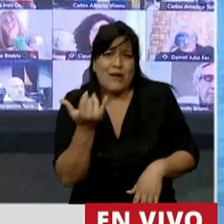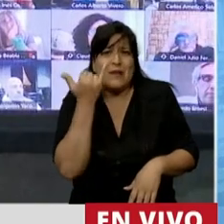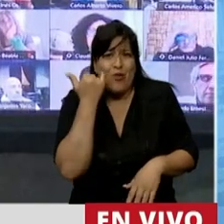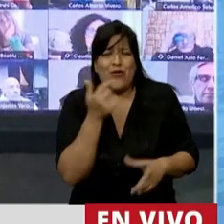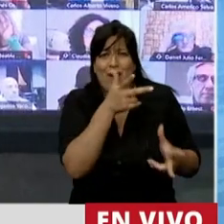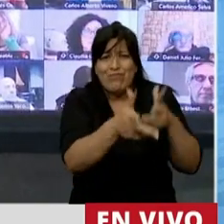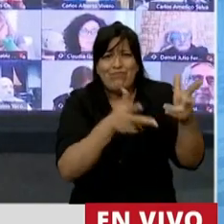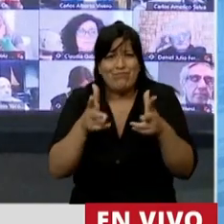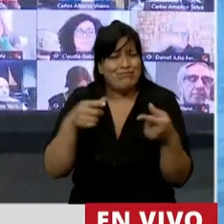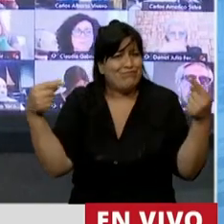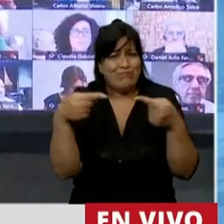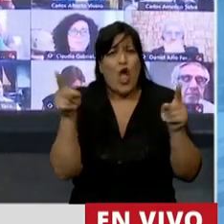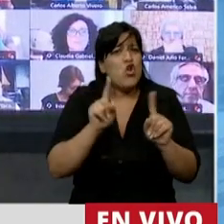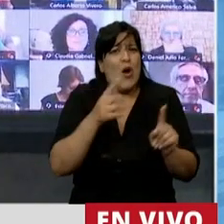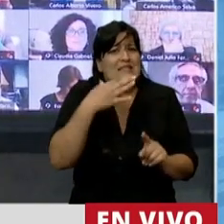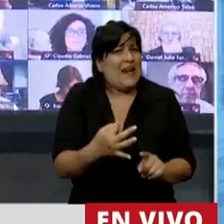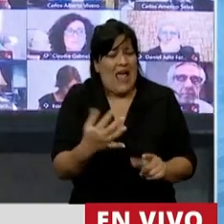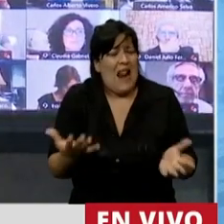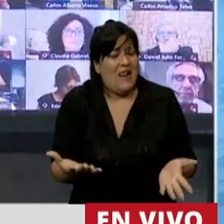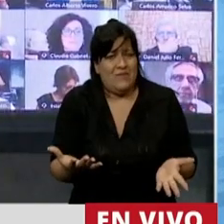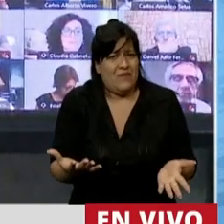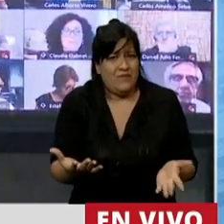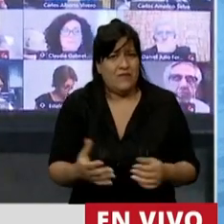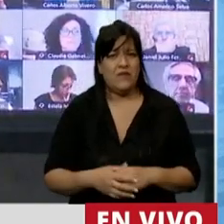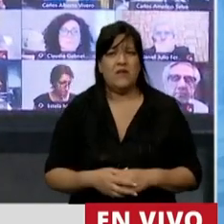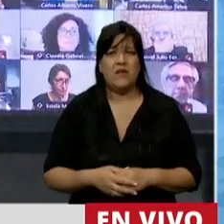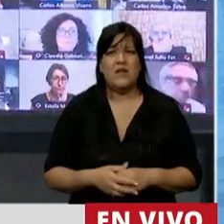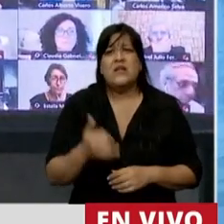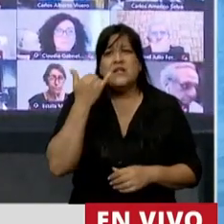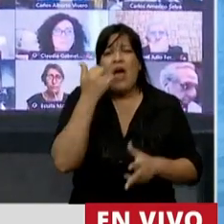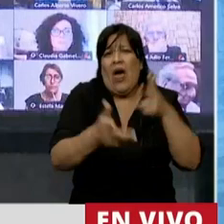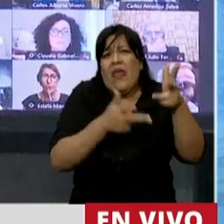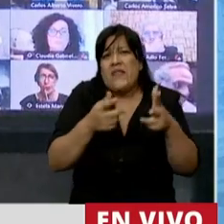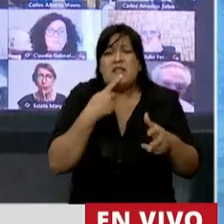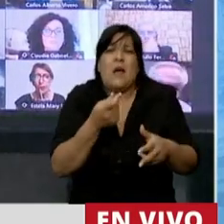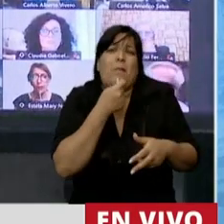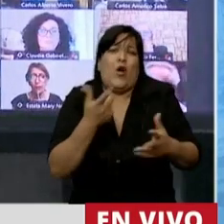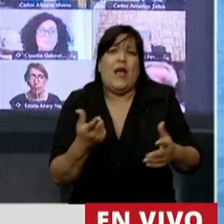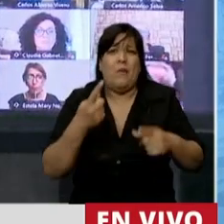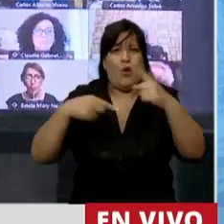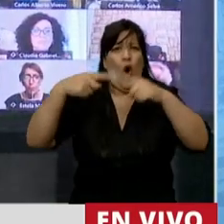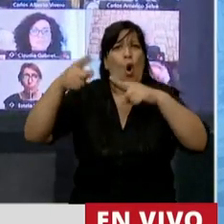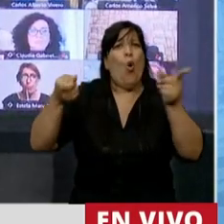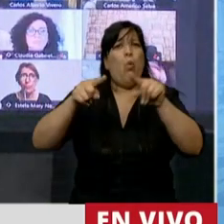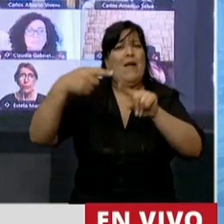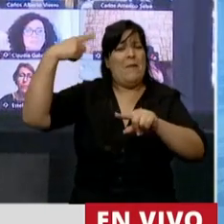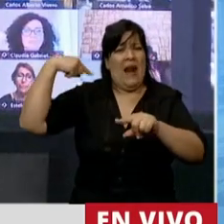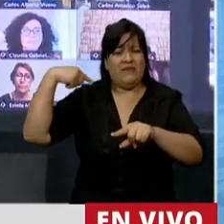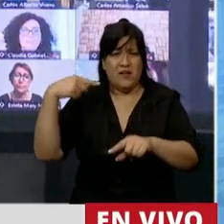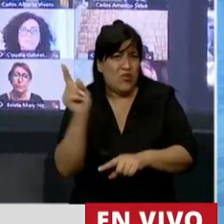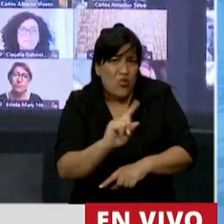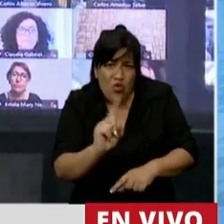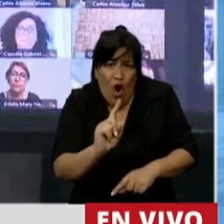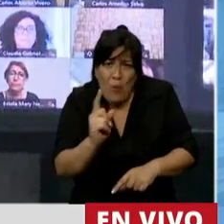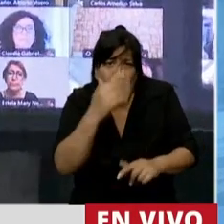dicho muchas cosas que no son reales. Se han dicho, por ejemplo, que estamos yendo para atrás. No, no estamos yendo para atrás porque